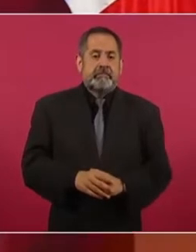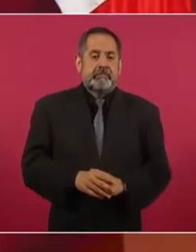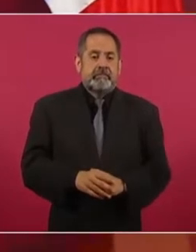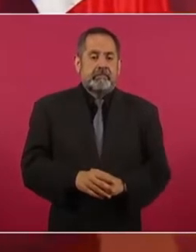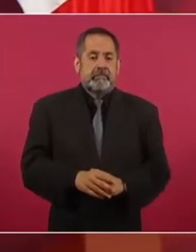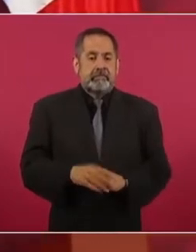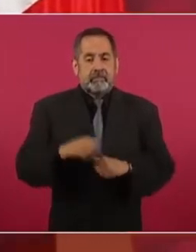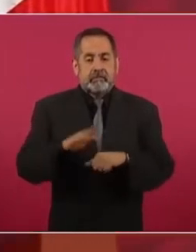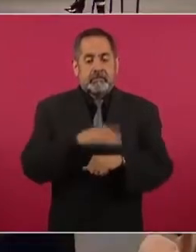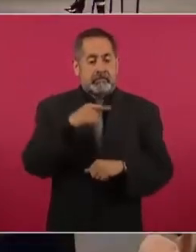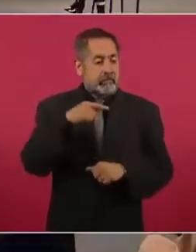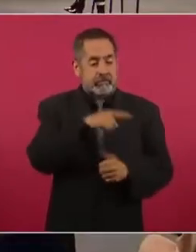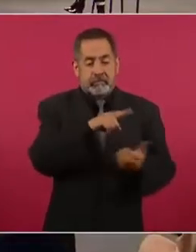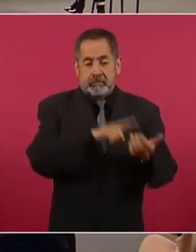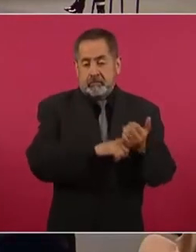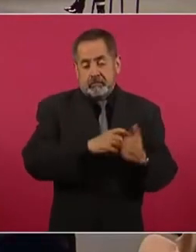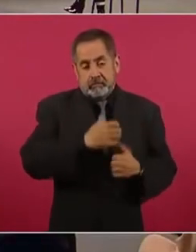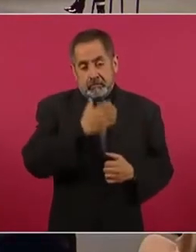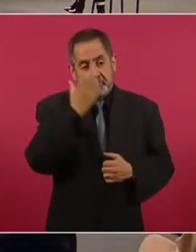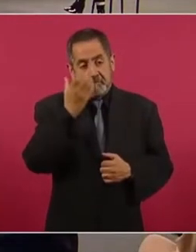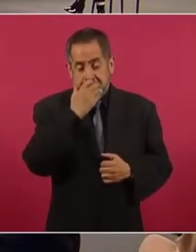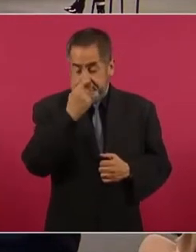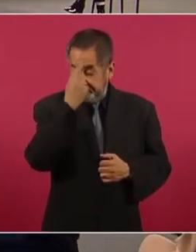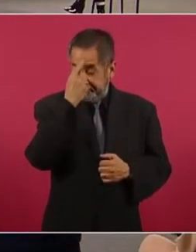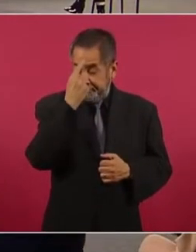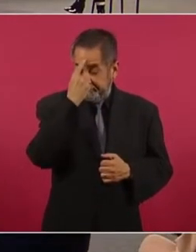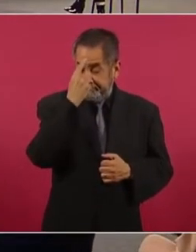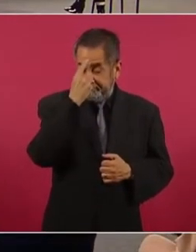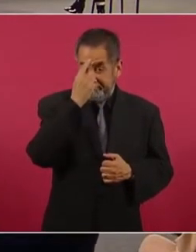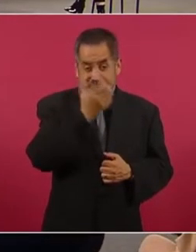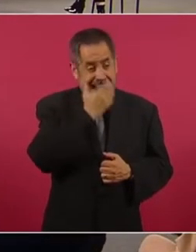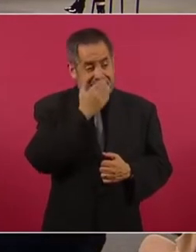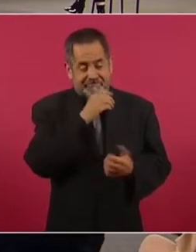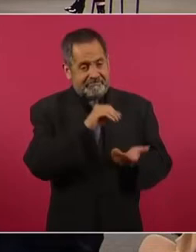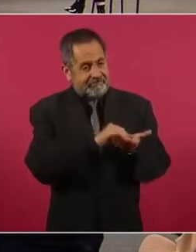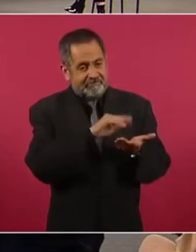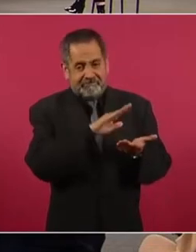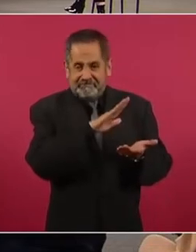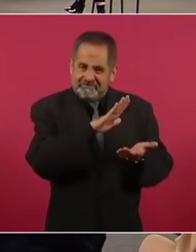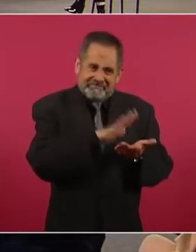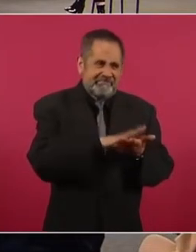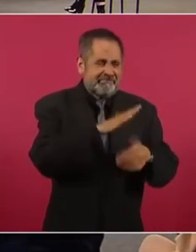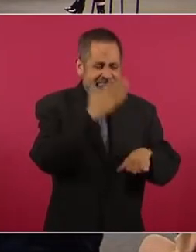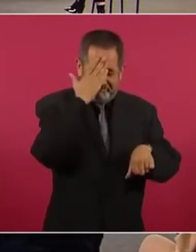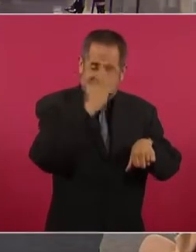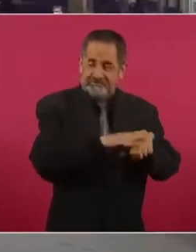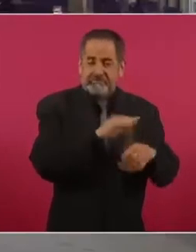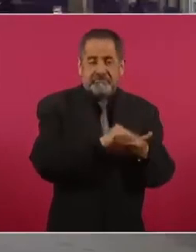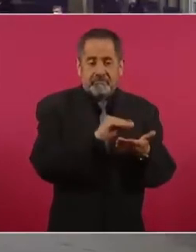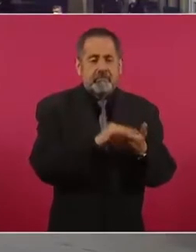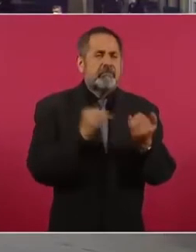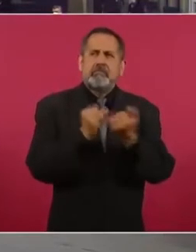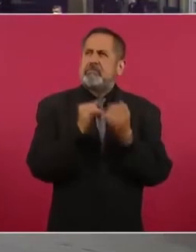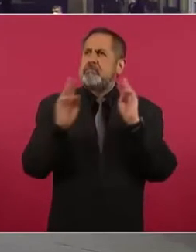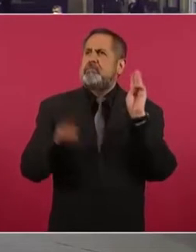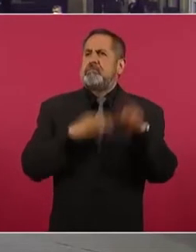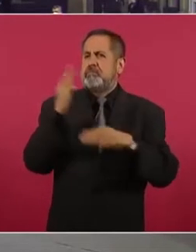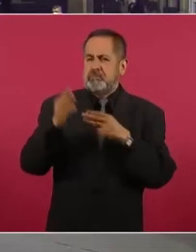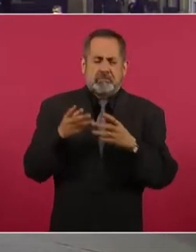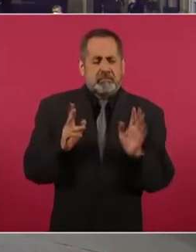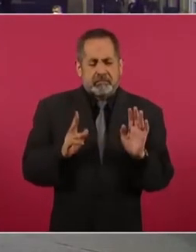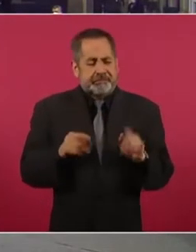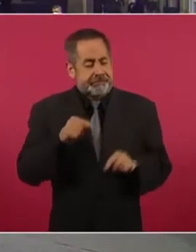Porque el pensamiento conservador en México, como en todo el mundo, pero aquí deben de